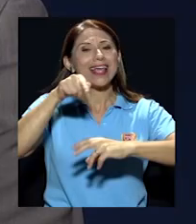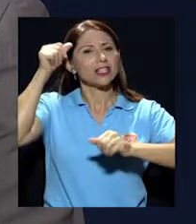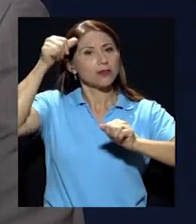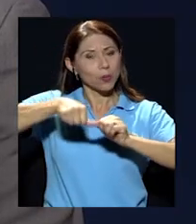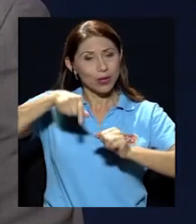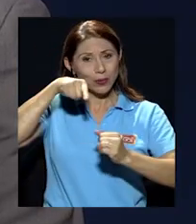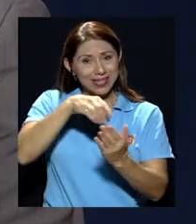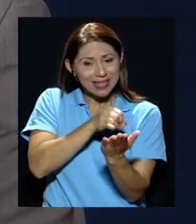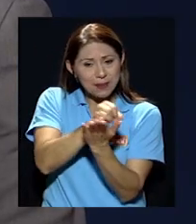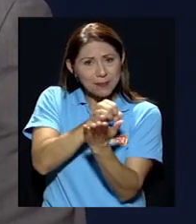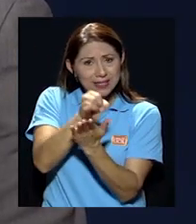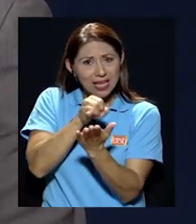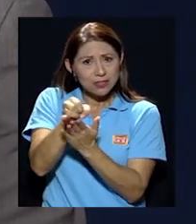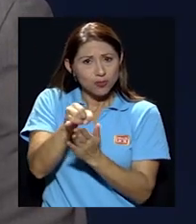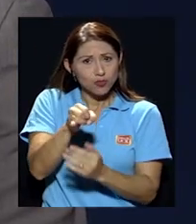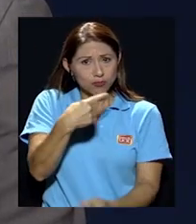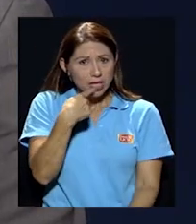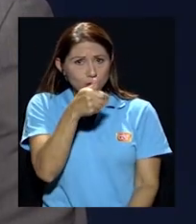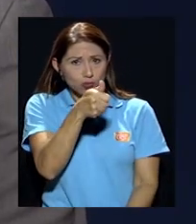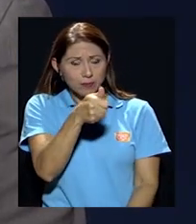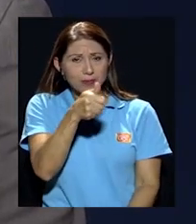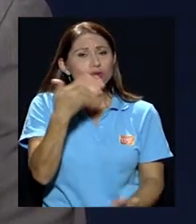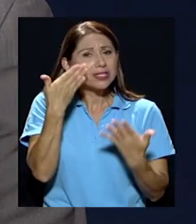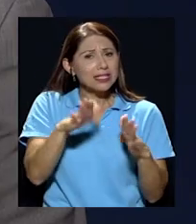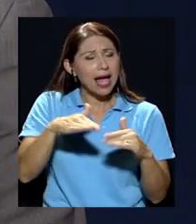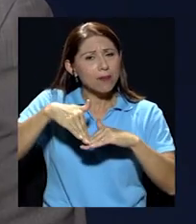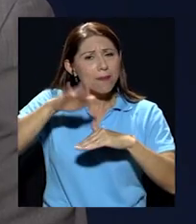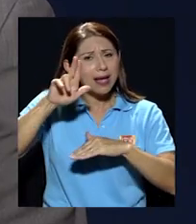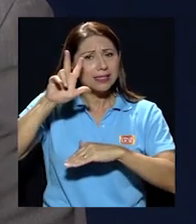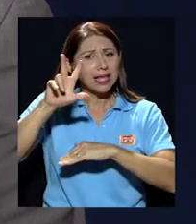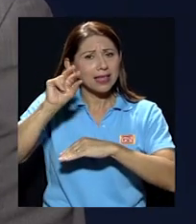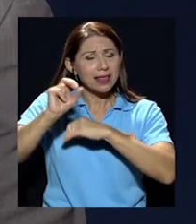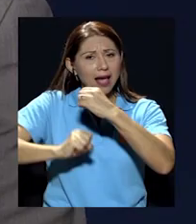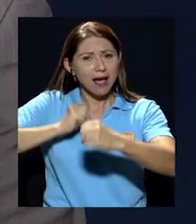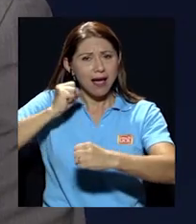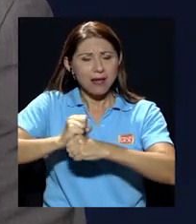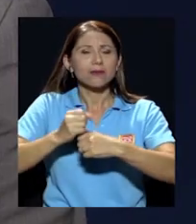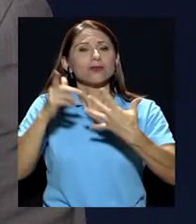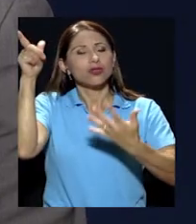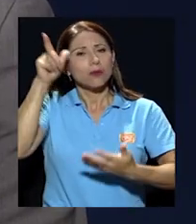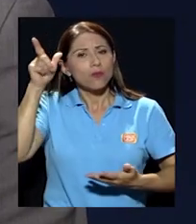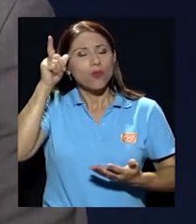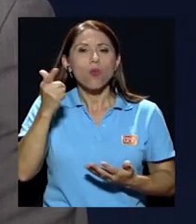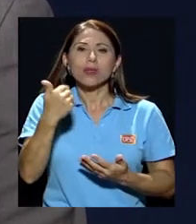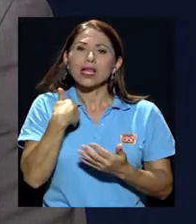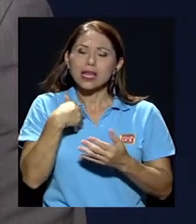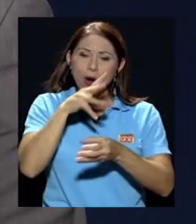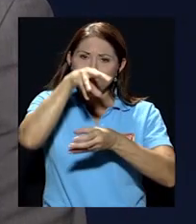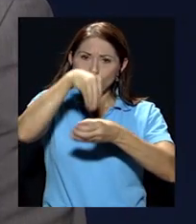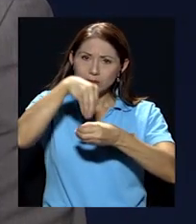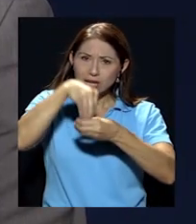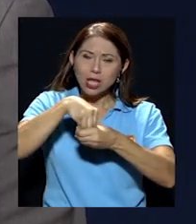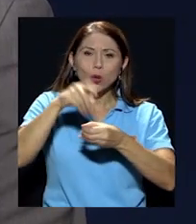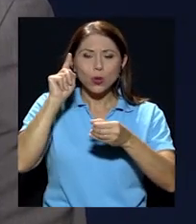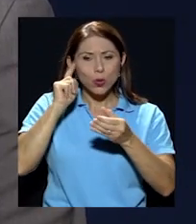según mención propia suya, tenía ya más de 30 años casi, y por supuesto, tenía un contenido y una dedicatoria muy